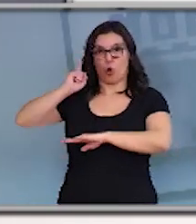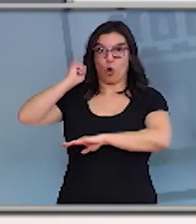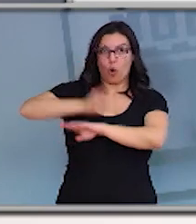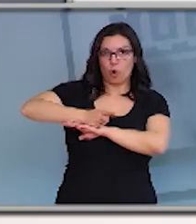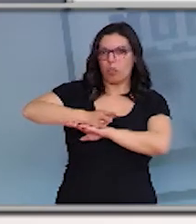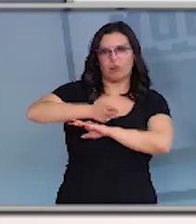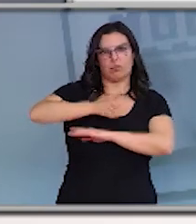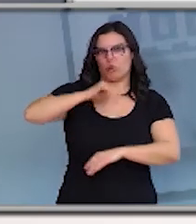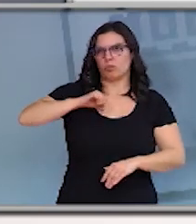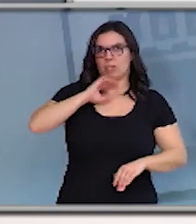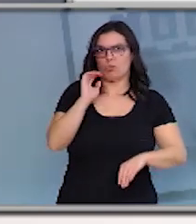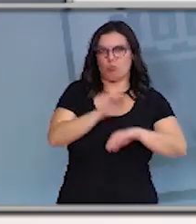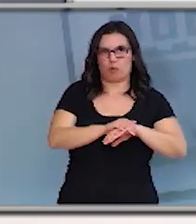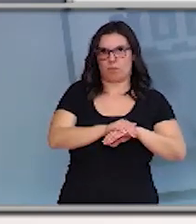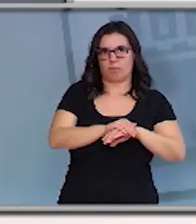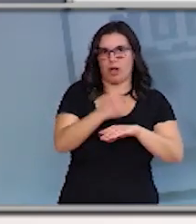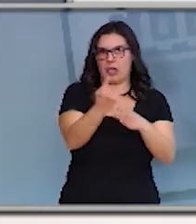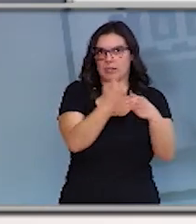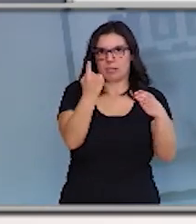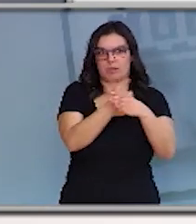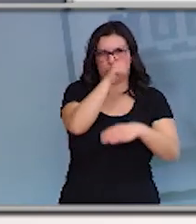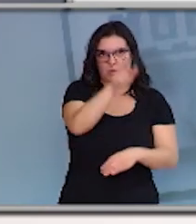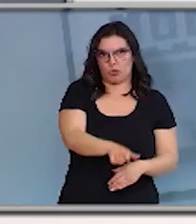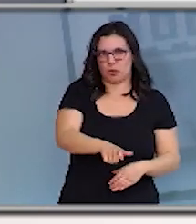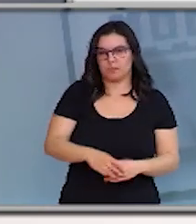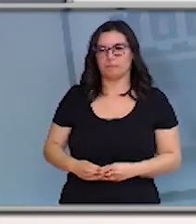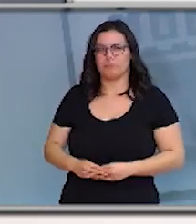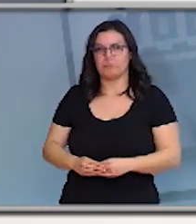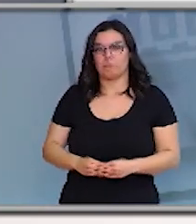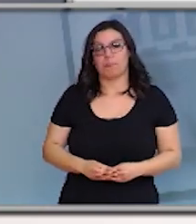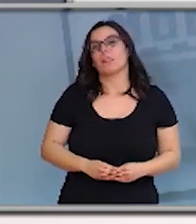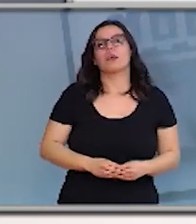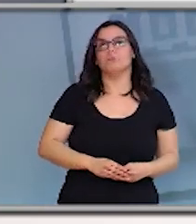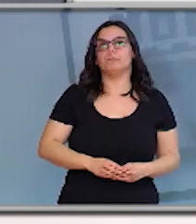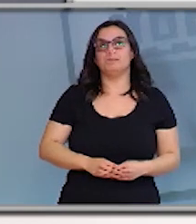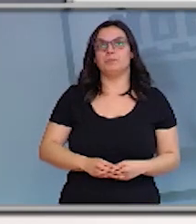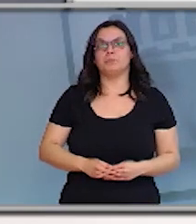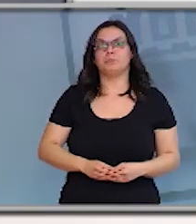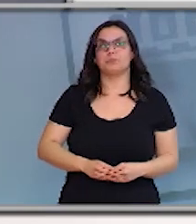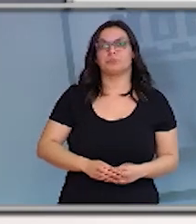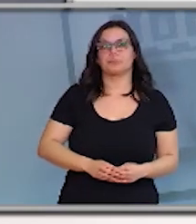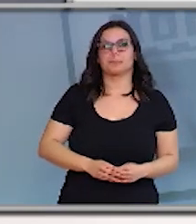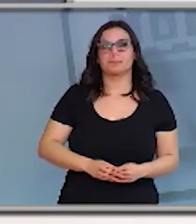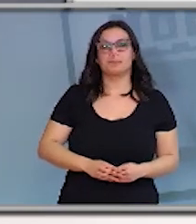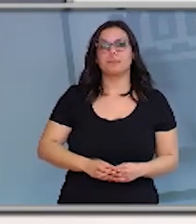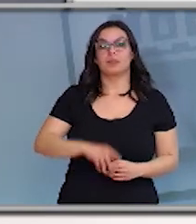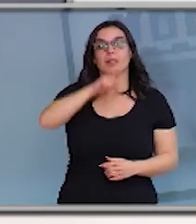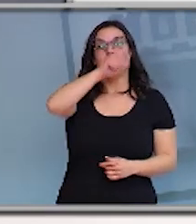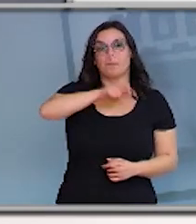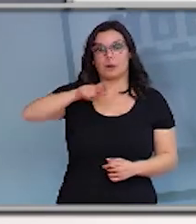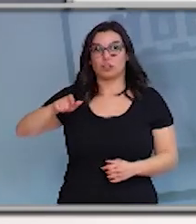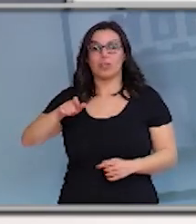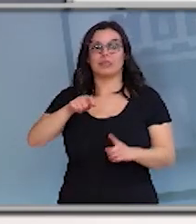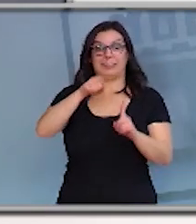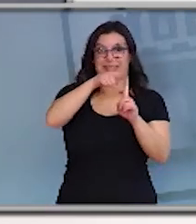hospital el aislamiento de este paciente. A todas las personas que en encuesta epidemiológica habían tenido